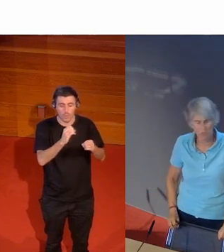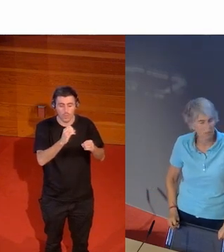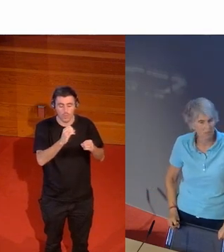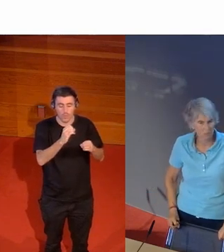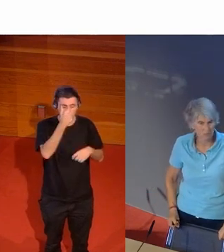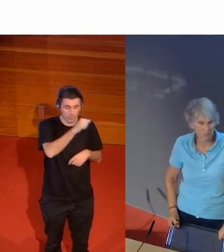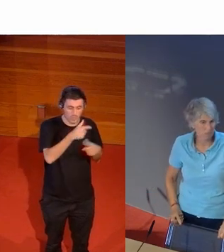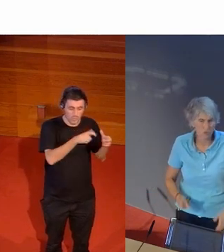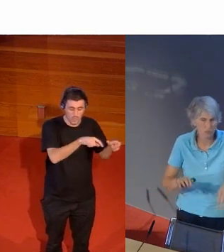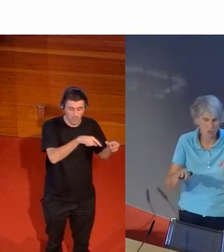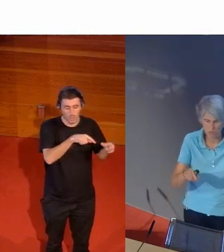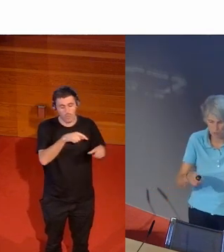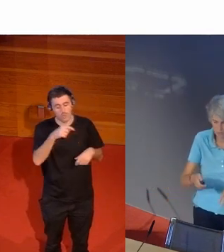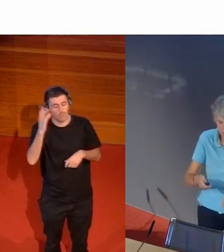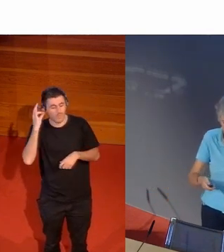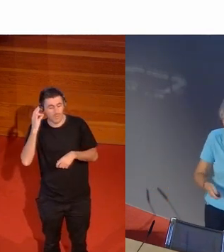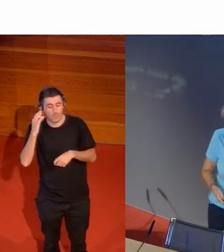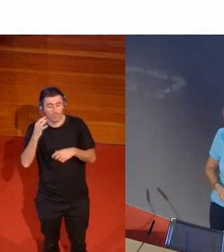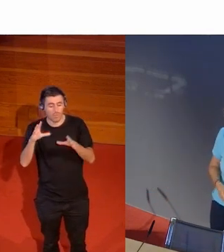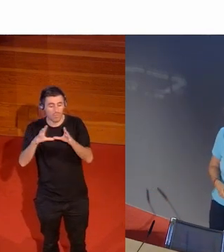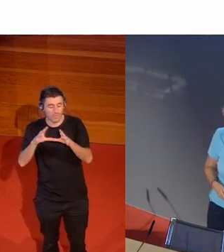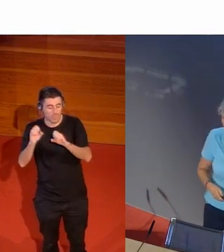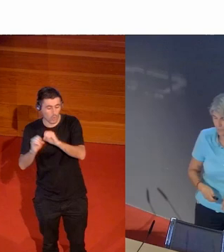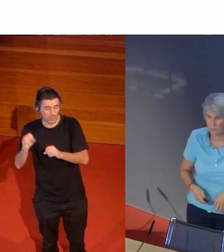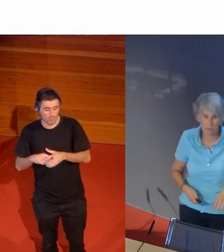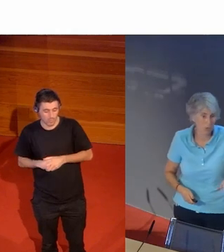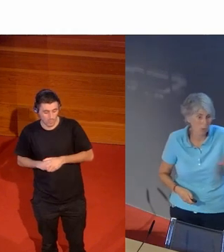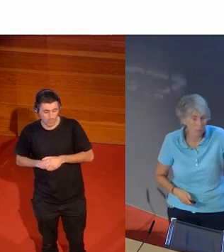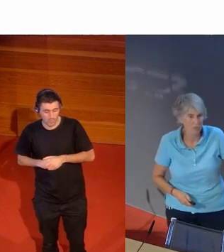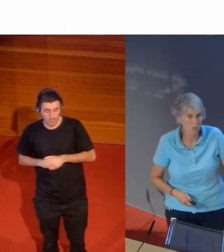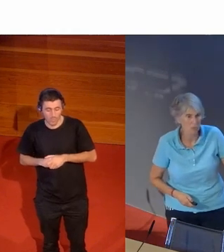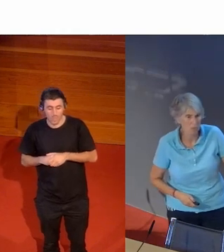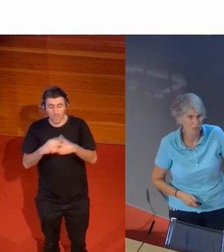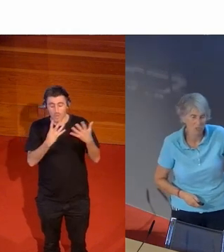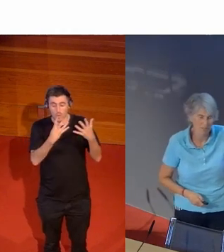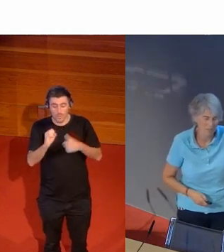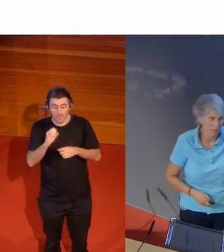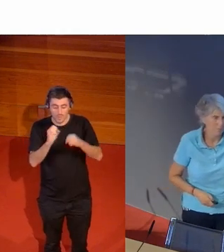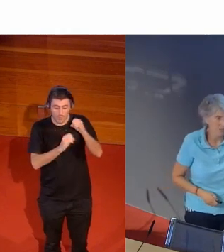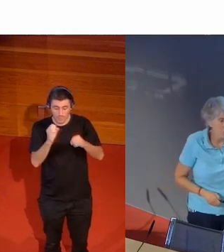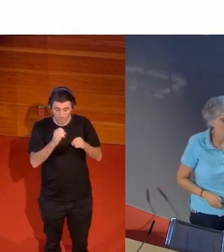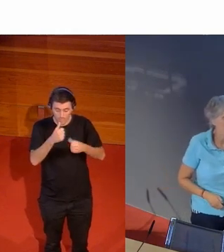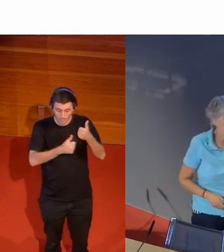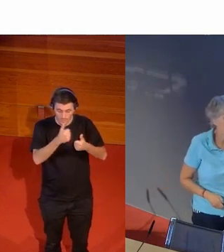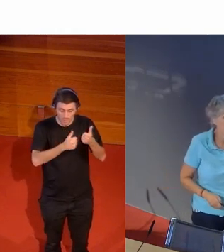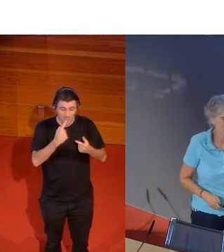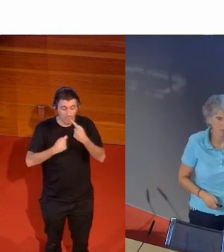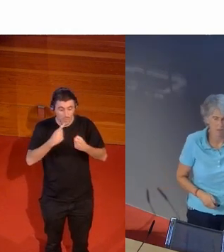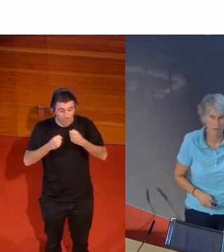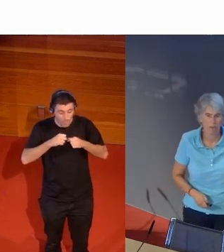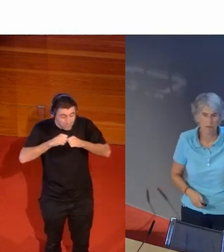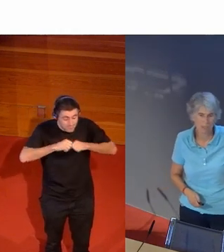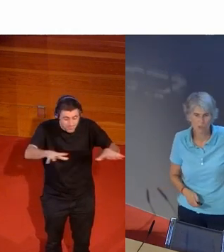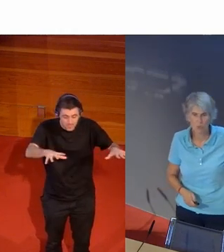categoría femenina más o menos esas son las líneas generales el 90% de la competición ni de la información deportiva